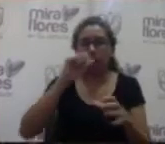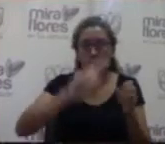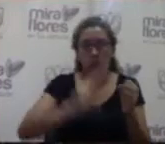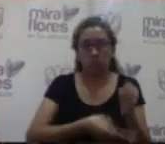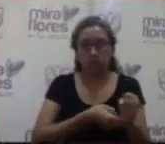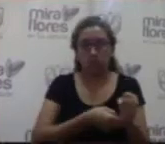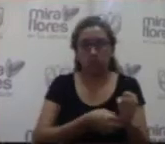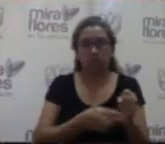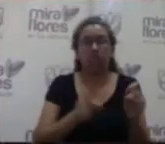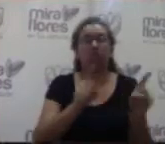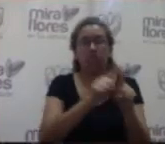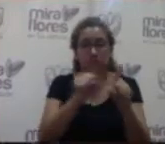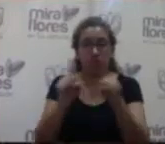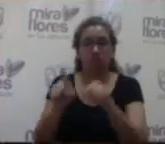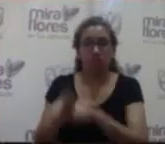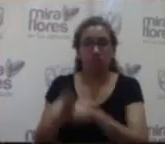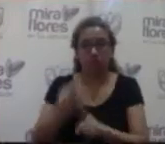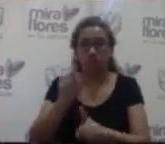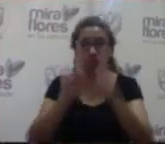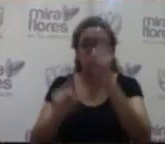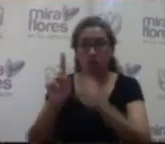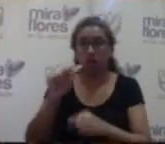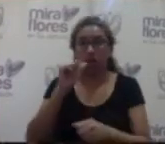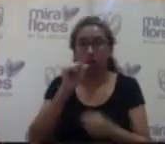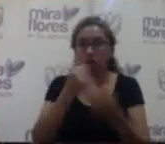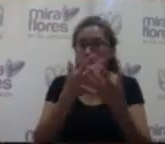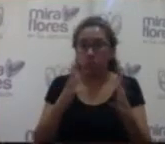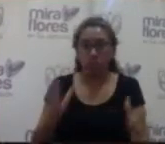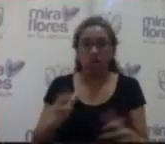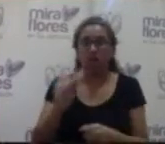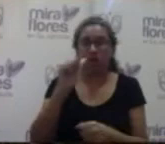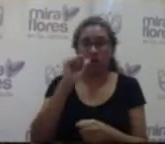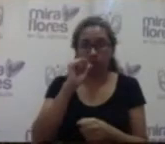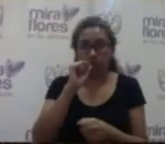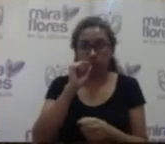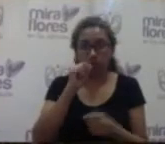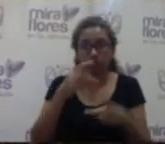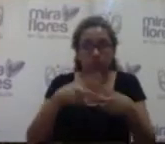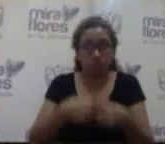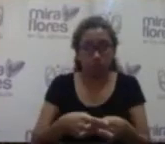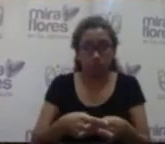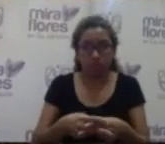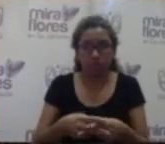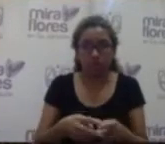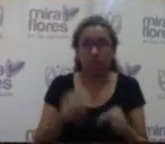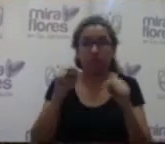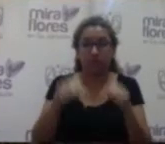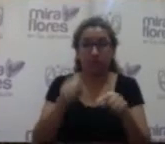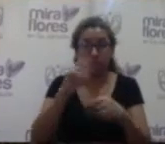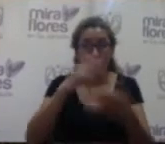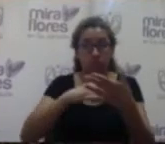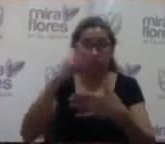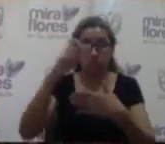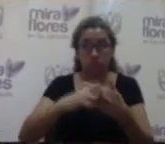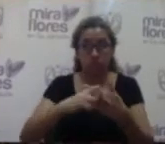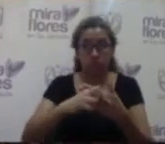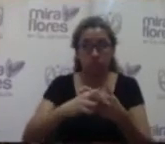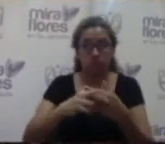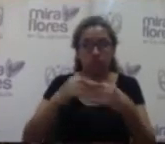estilo aún así hubo gente que se quedó sin agua potable entonces este es un proyecto que ha venido